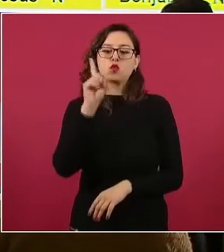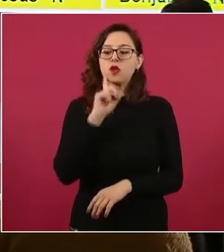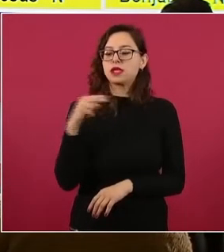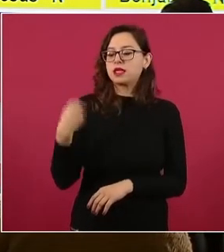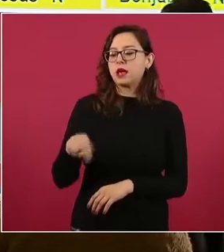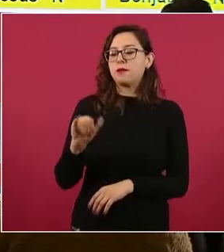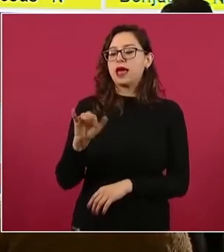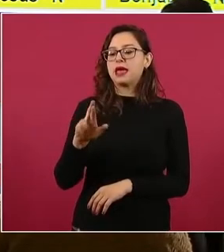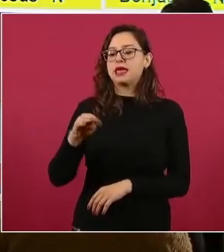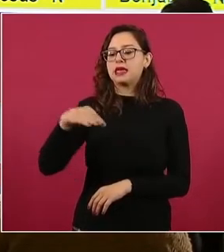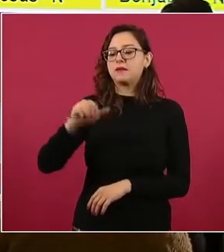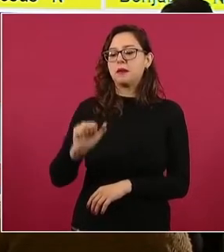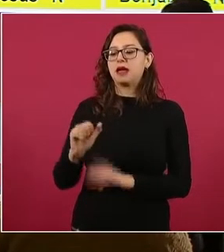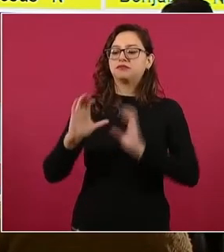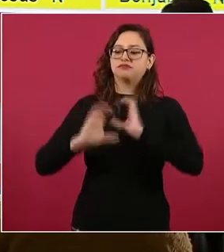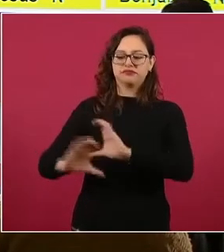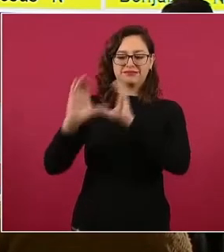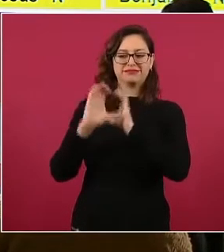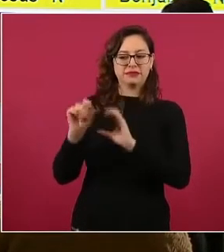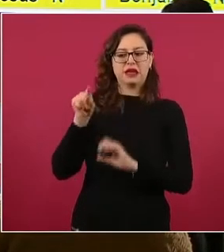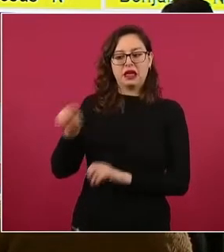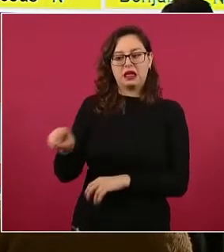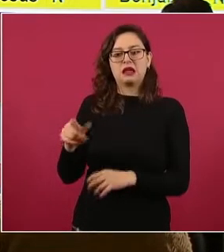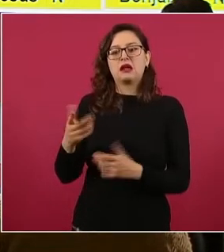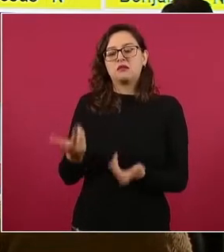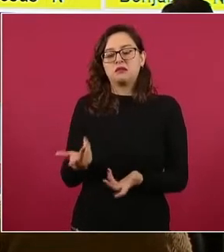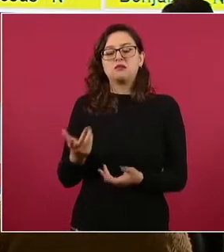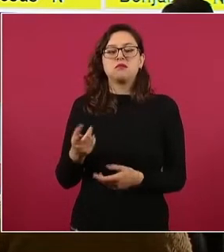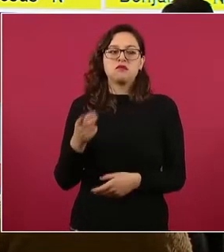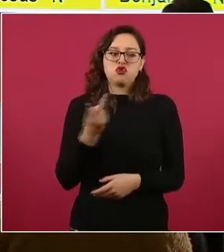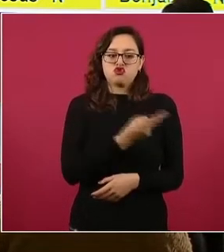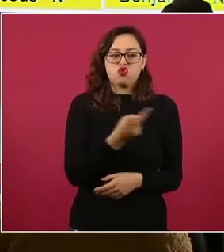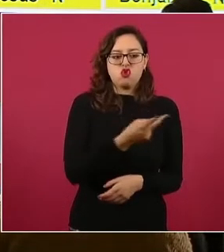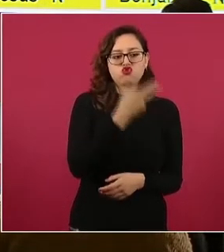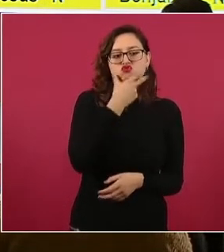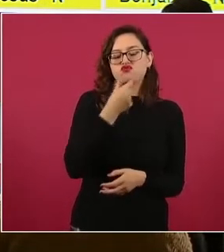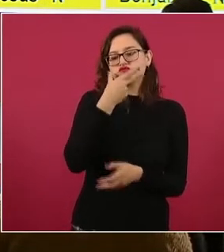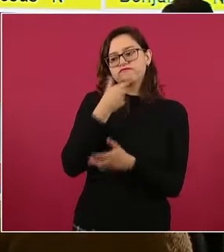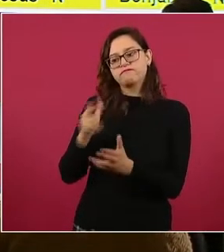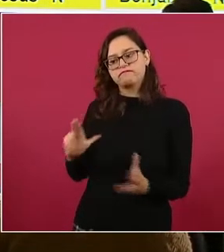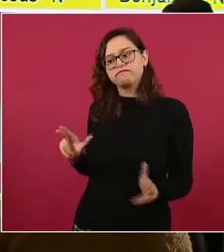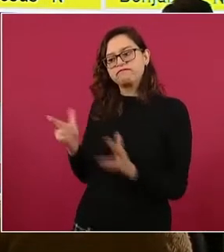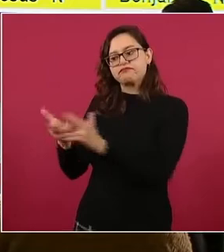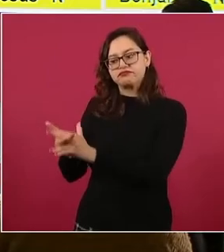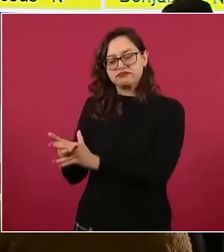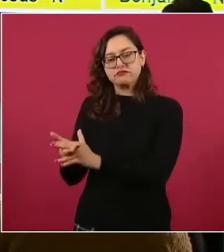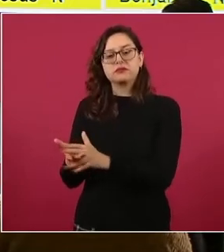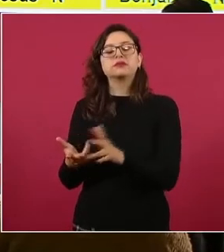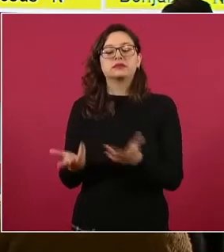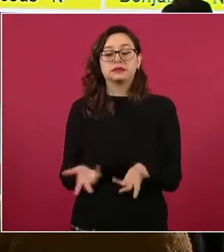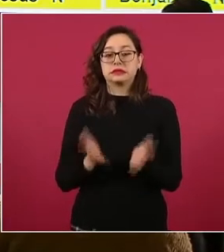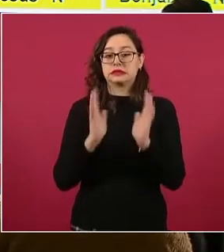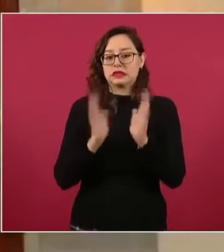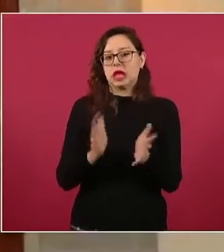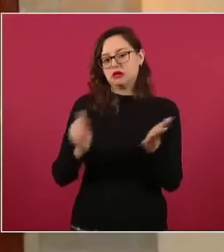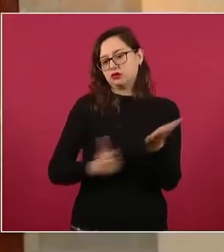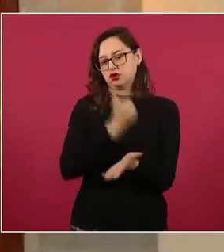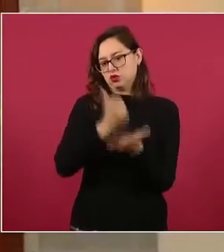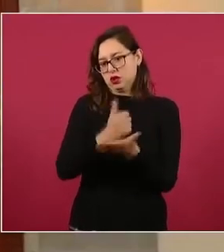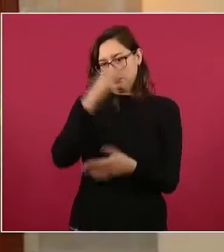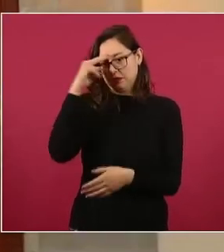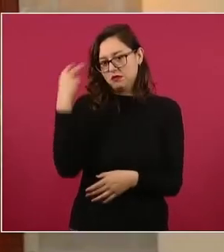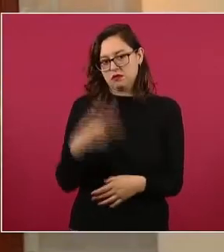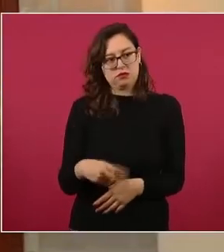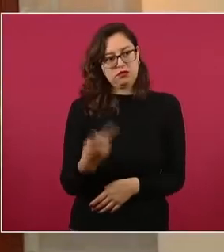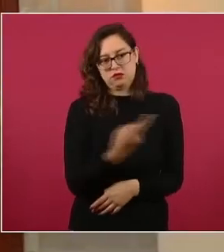México, que fue una operación de elementos de la Secretaría de Seguridad de la Ciudad de México y la Fiscalía Local a cargo de la fiscal